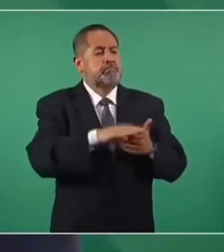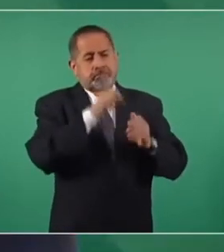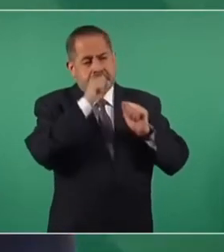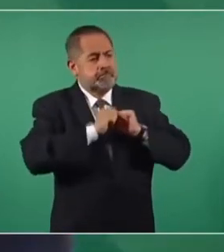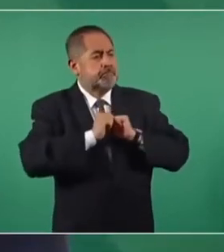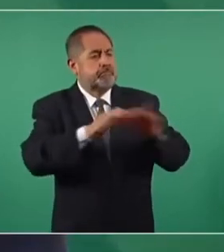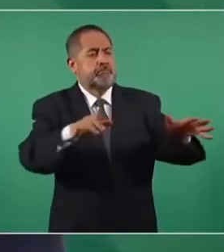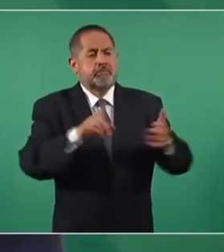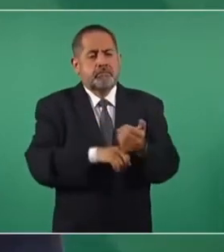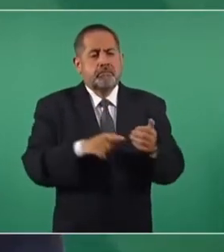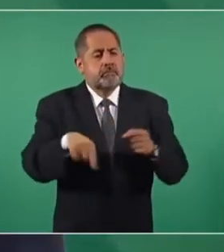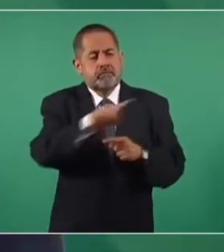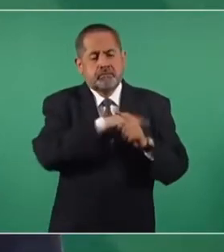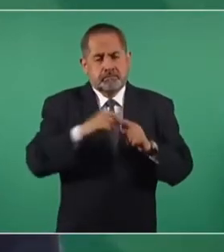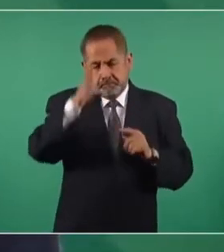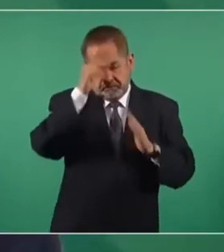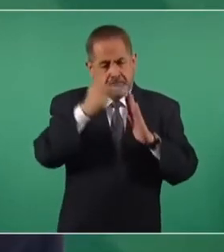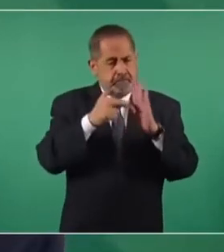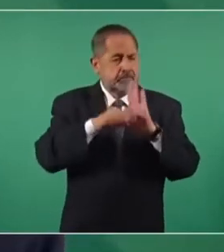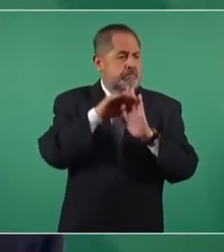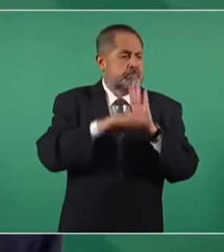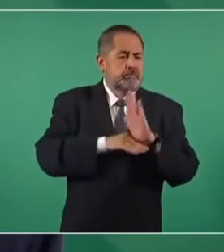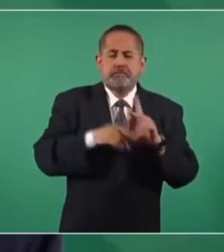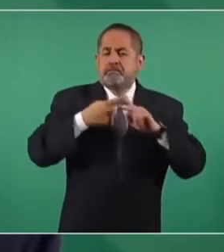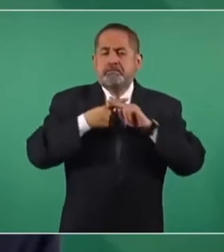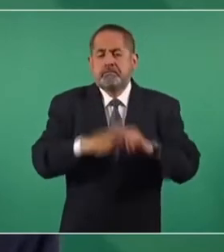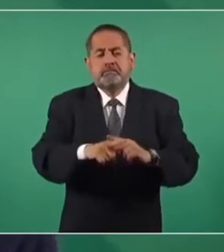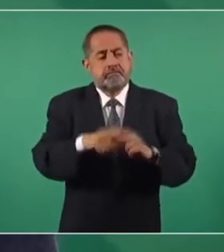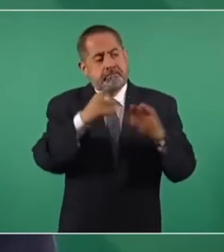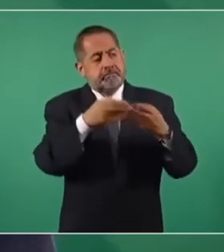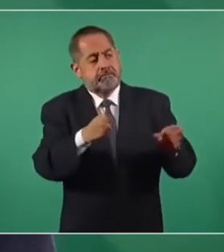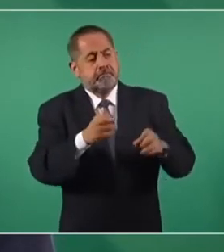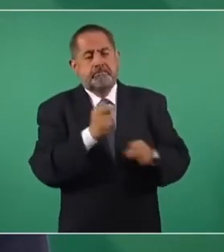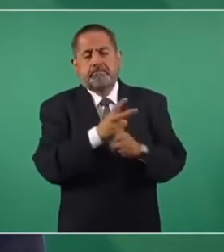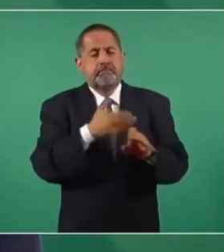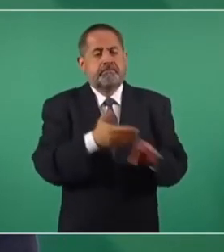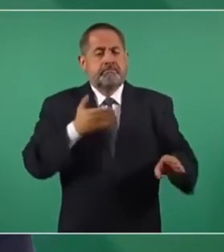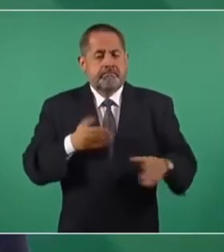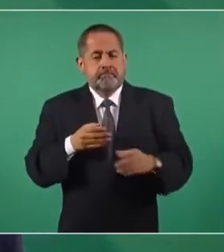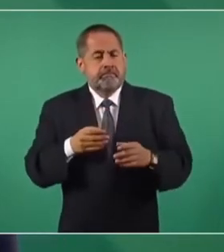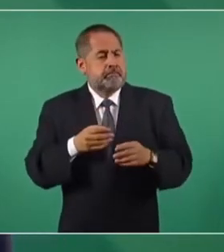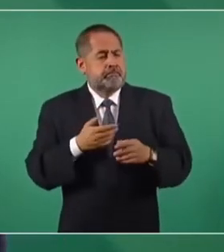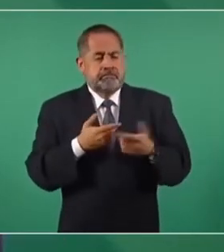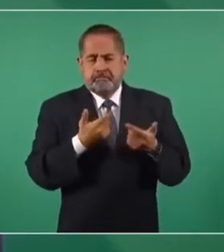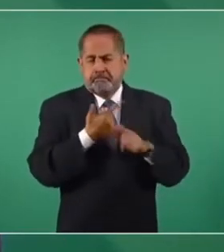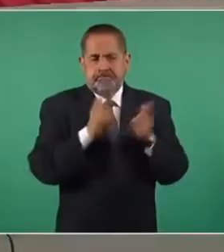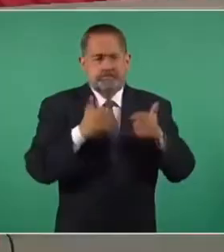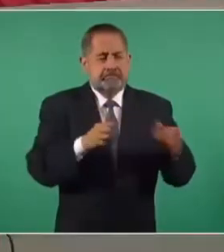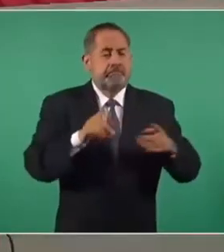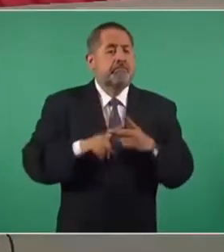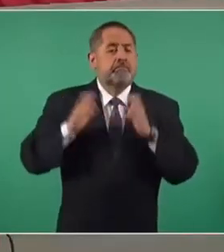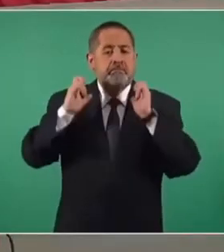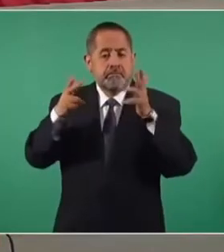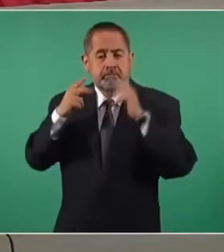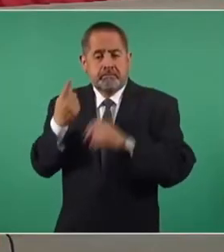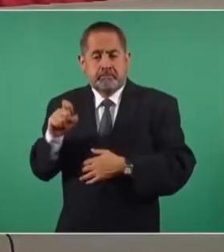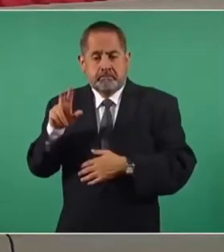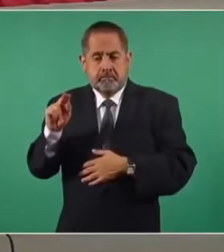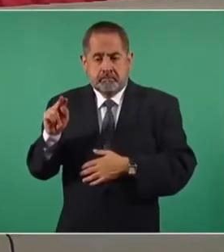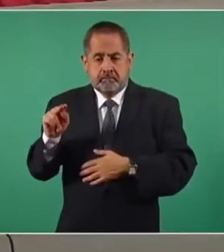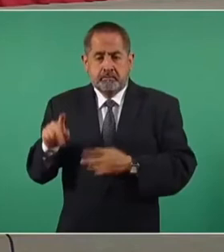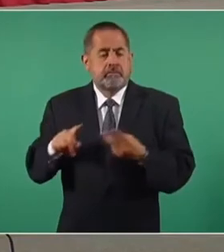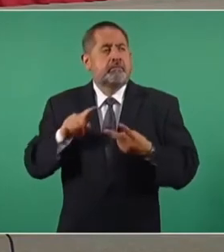respectivos acuerdos para iniciar el trámite de preliberación. el caso de Chiapas, 180. En el caso de la Ciudad de México,